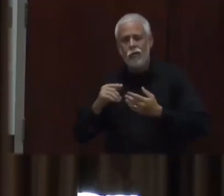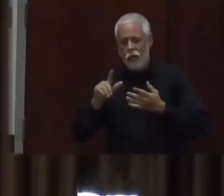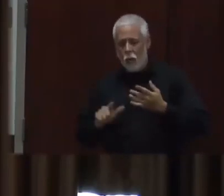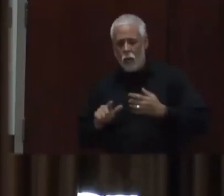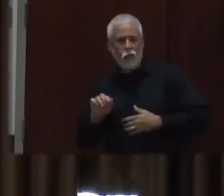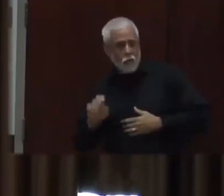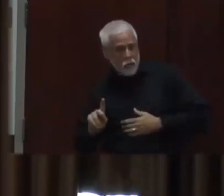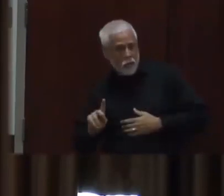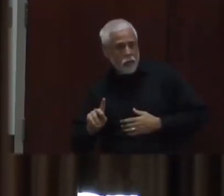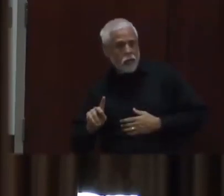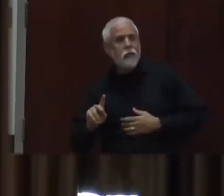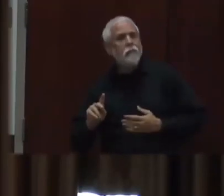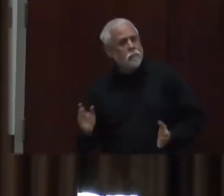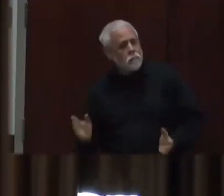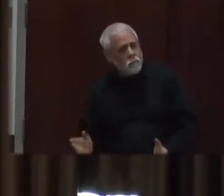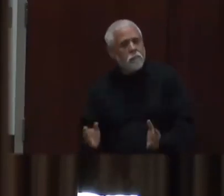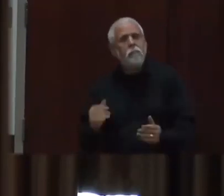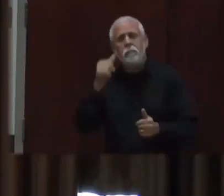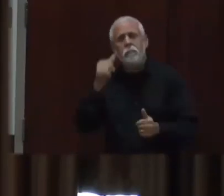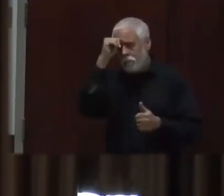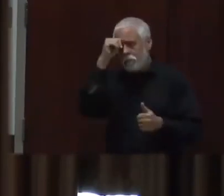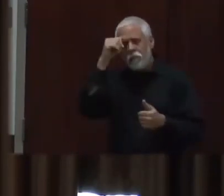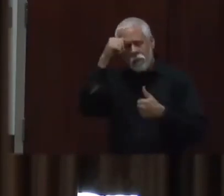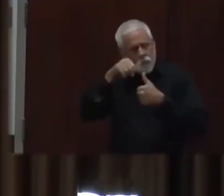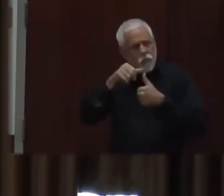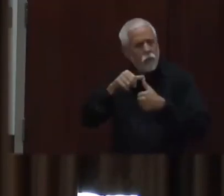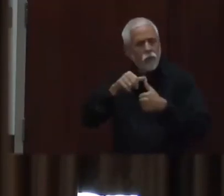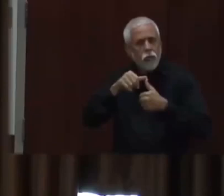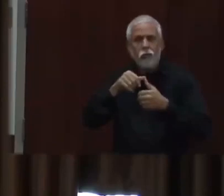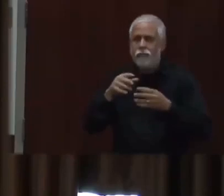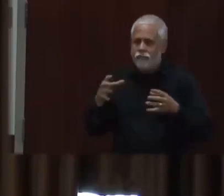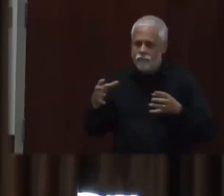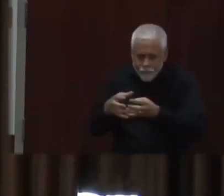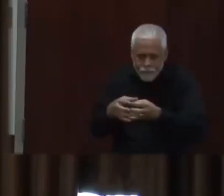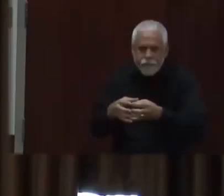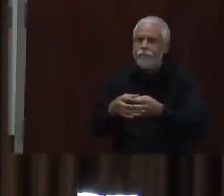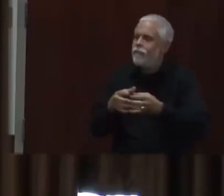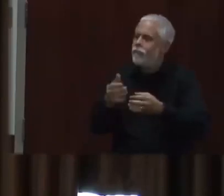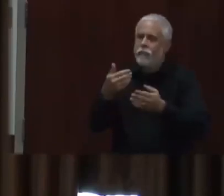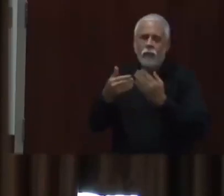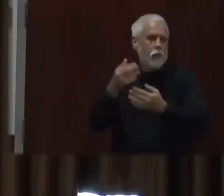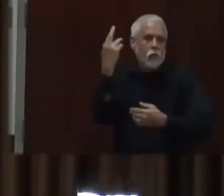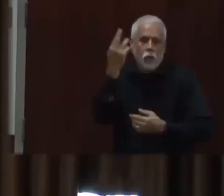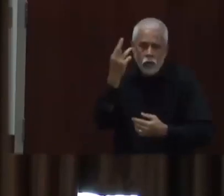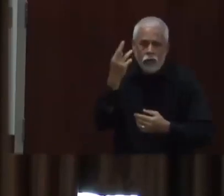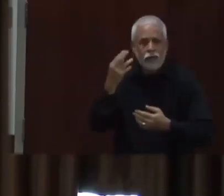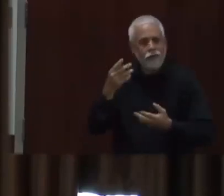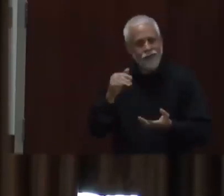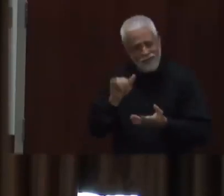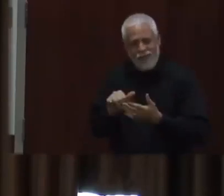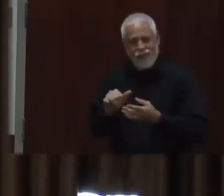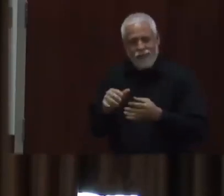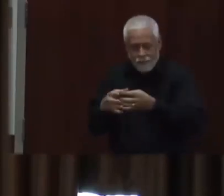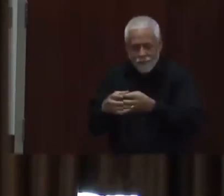una interacción y se están exponiendo. Así que recuerden las 3Ws lo más posible. Y significa que cuando nos estamos viendo con nuestras